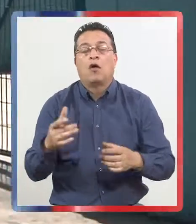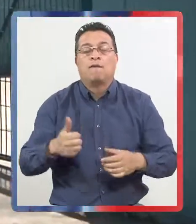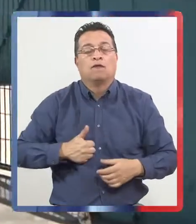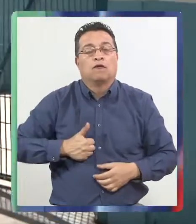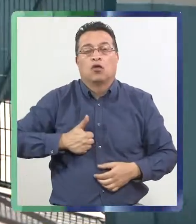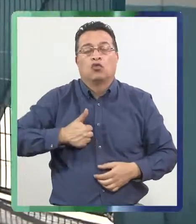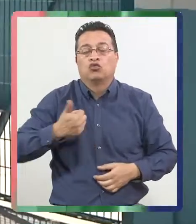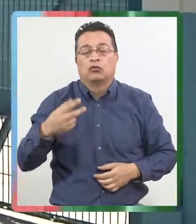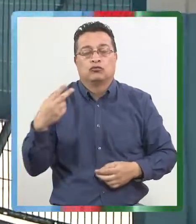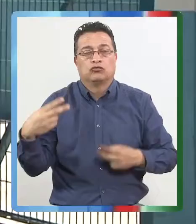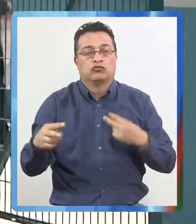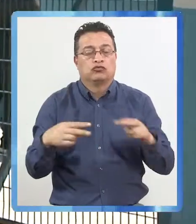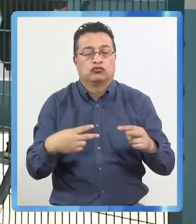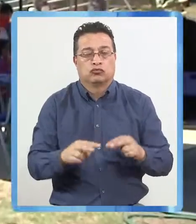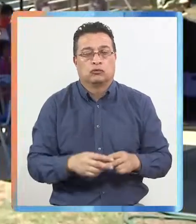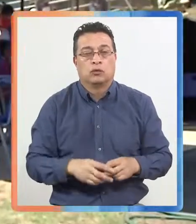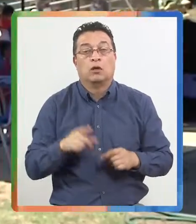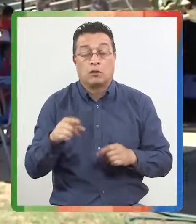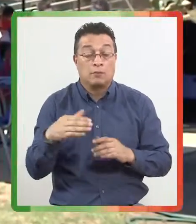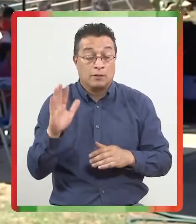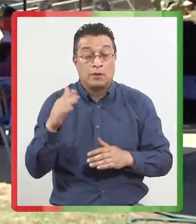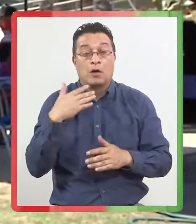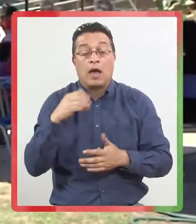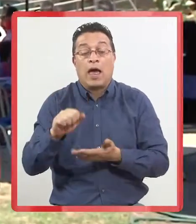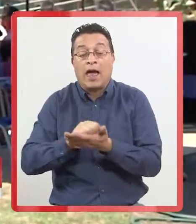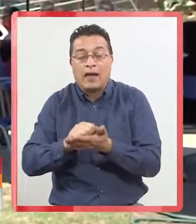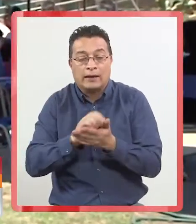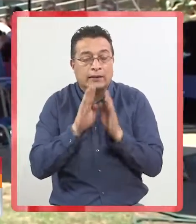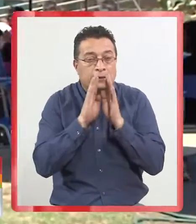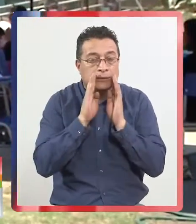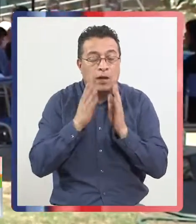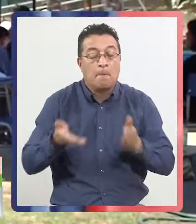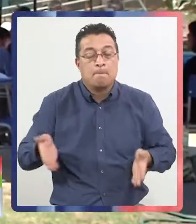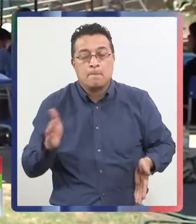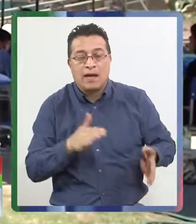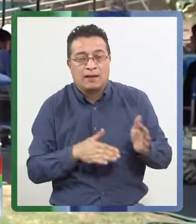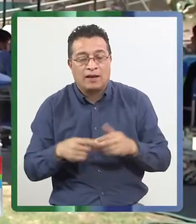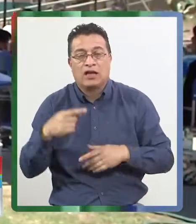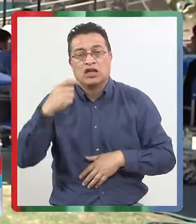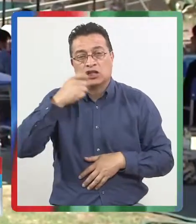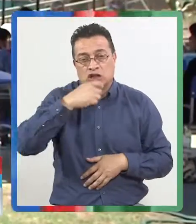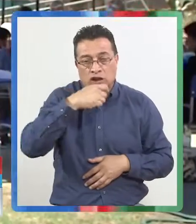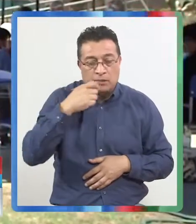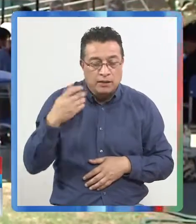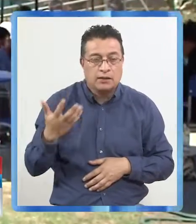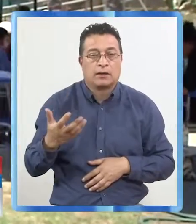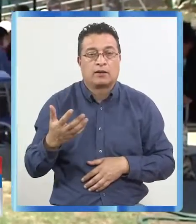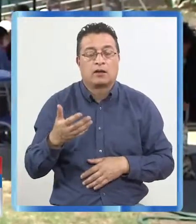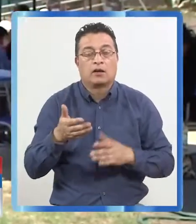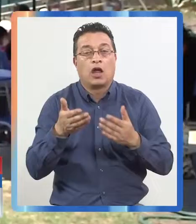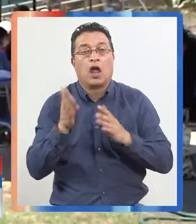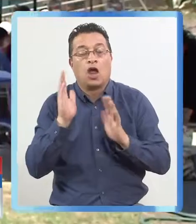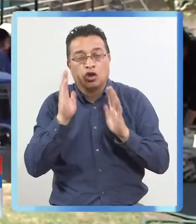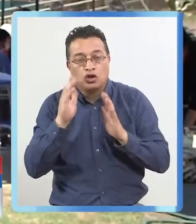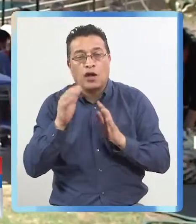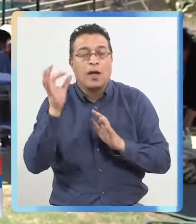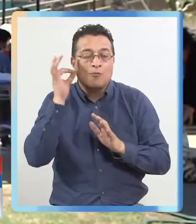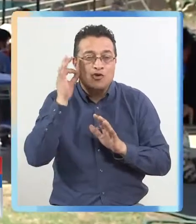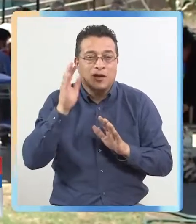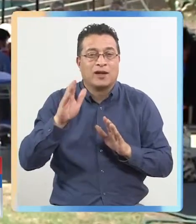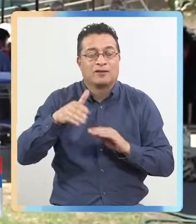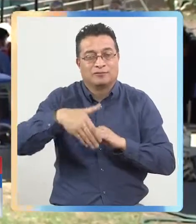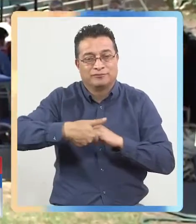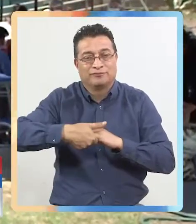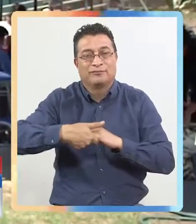de manera espontánea. Principalmente se necesitan útiles de aseo, ya pañales, pasta de dientes, toalla